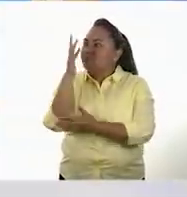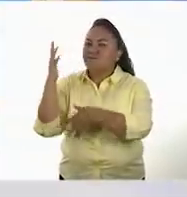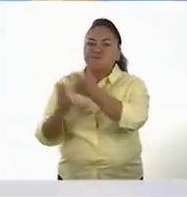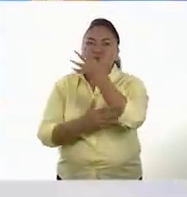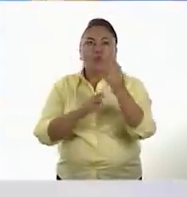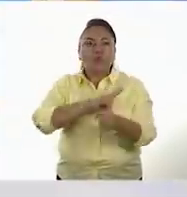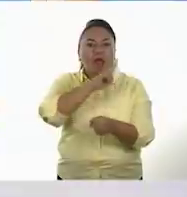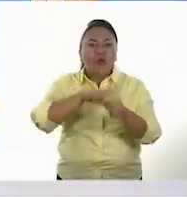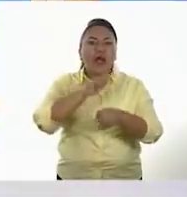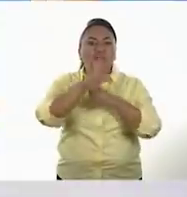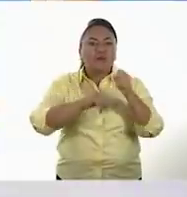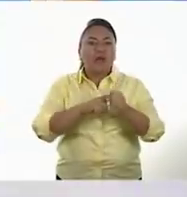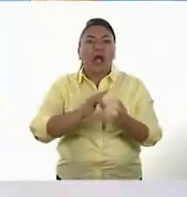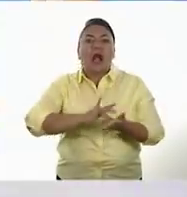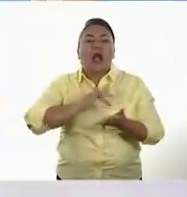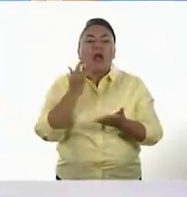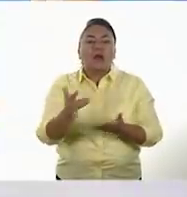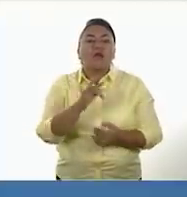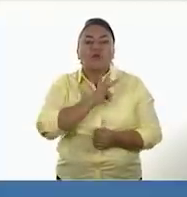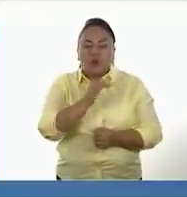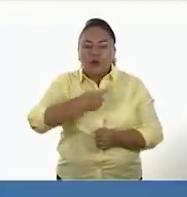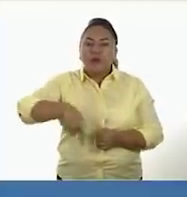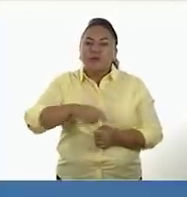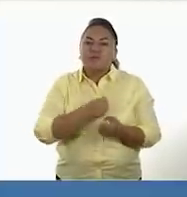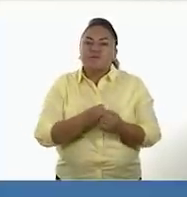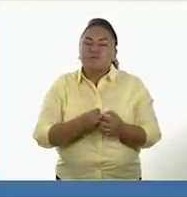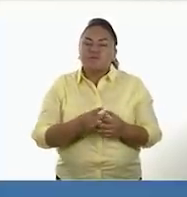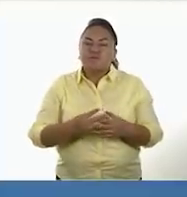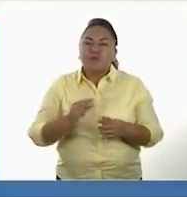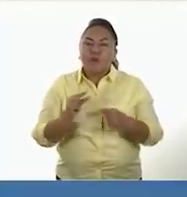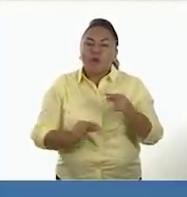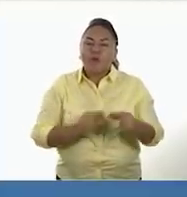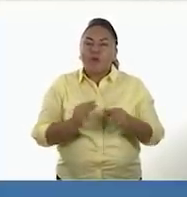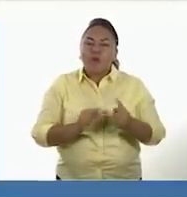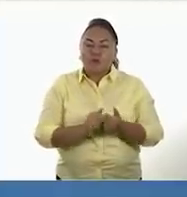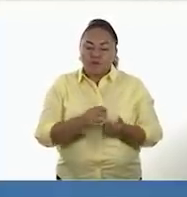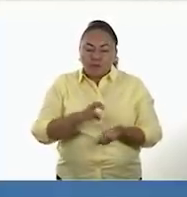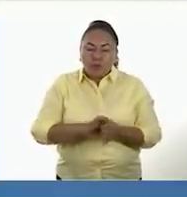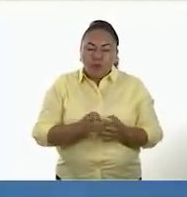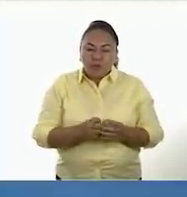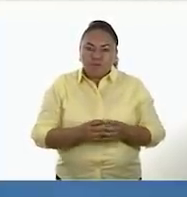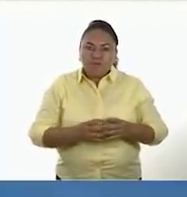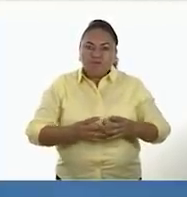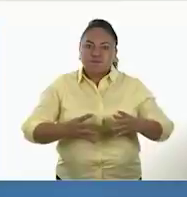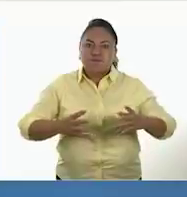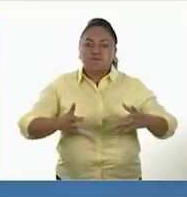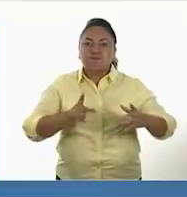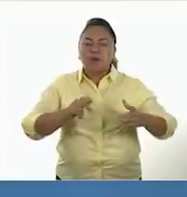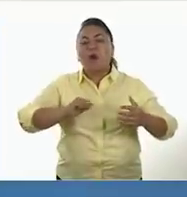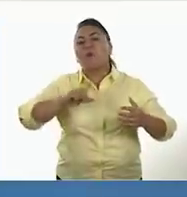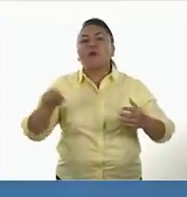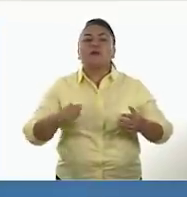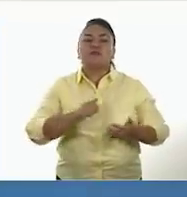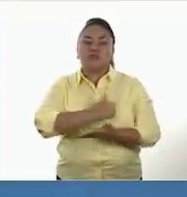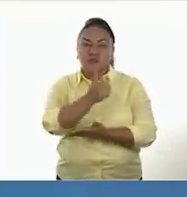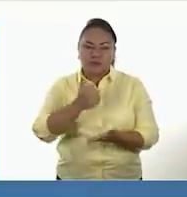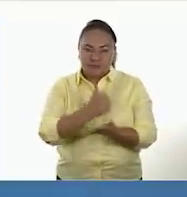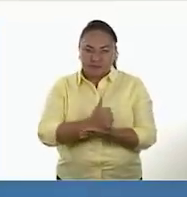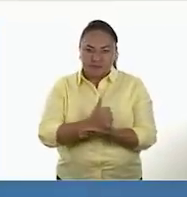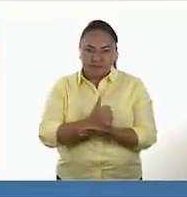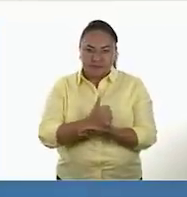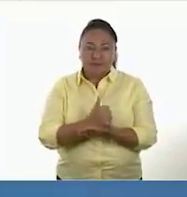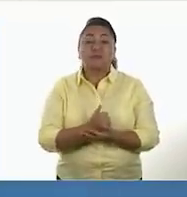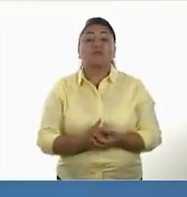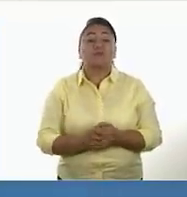decía hace rato, empezar nuevas poblaciones que poco a poco fueron creándose grandes ciudades. Ok. Ok. Perfecto. Una